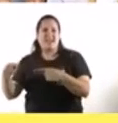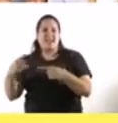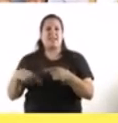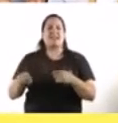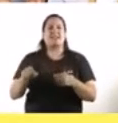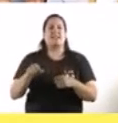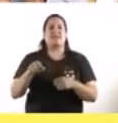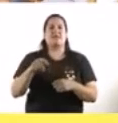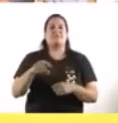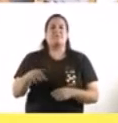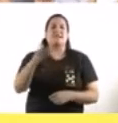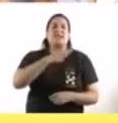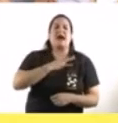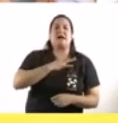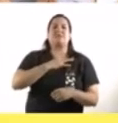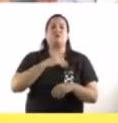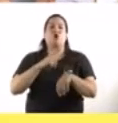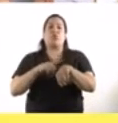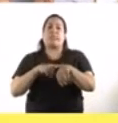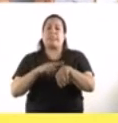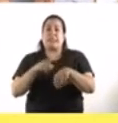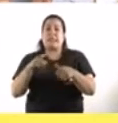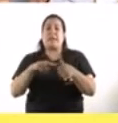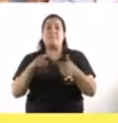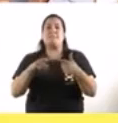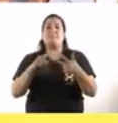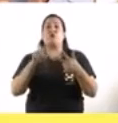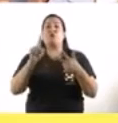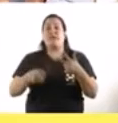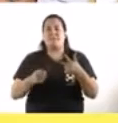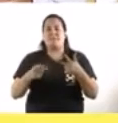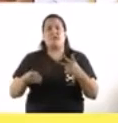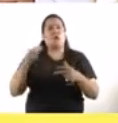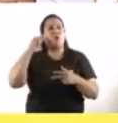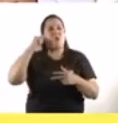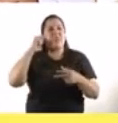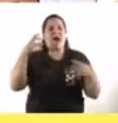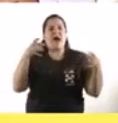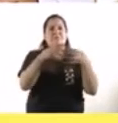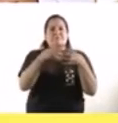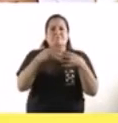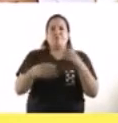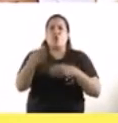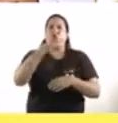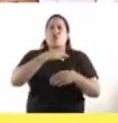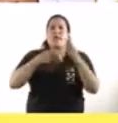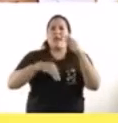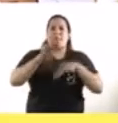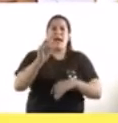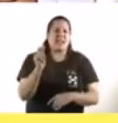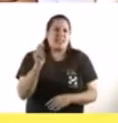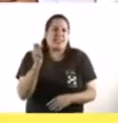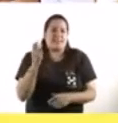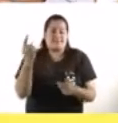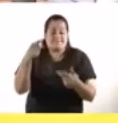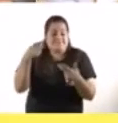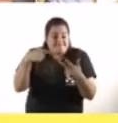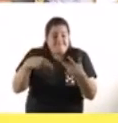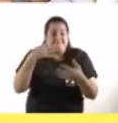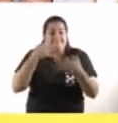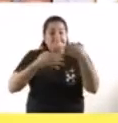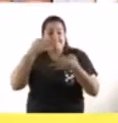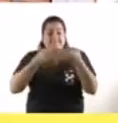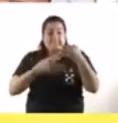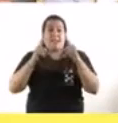velocidad de progresión de los casos el perfil epidemiológico y sobre todo etario de los casos que van teniendo la enfermedad el